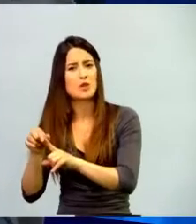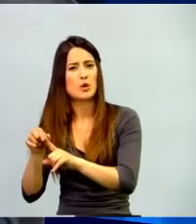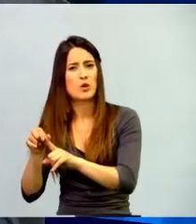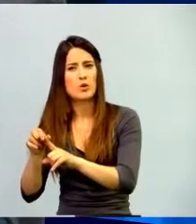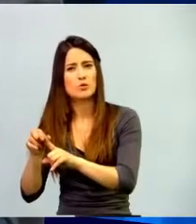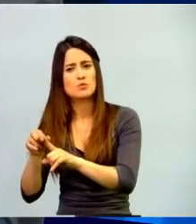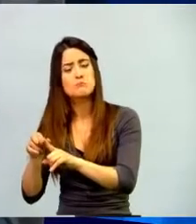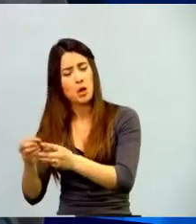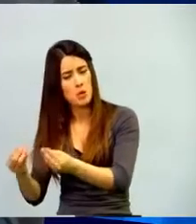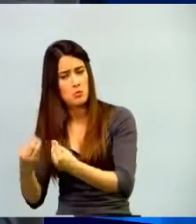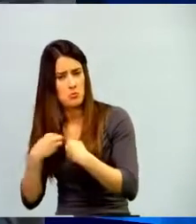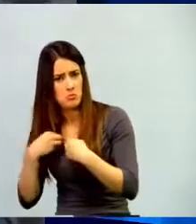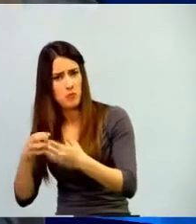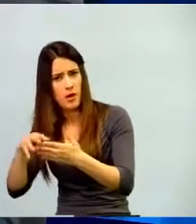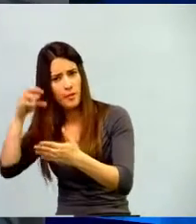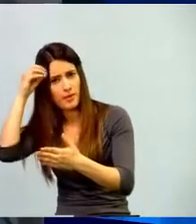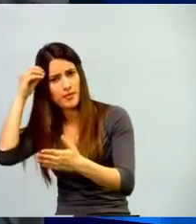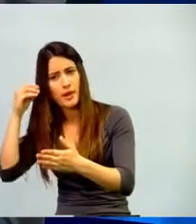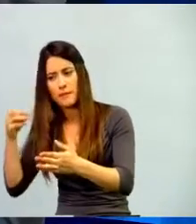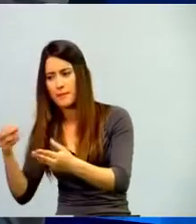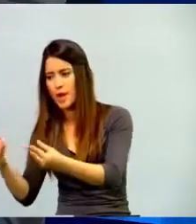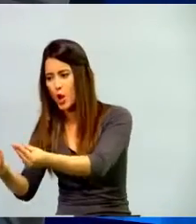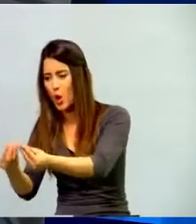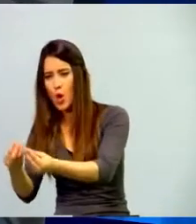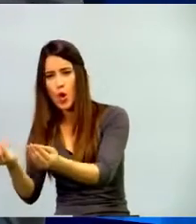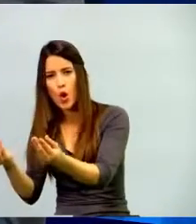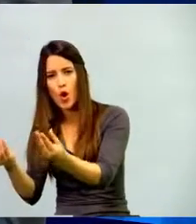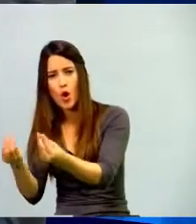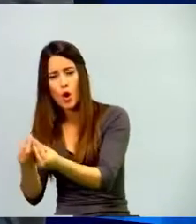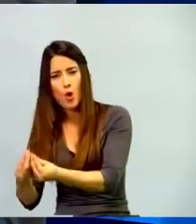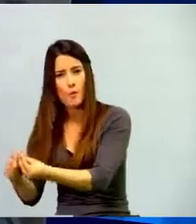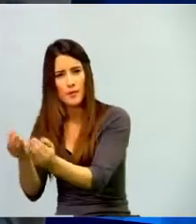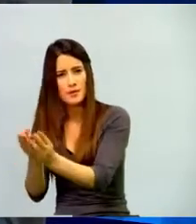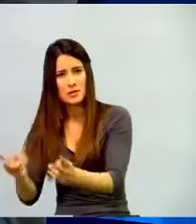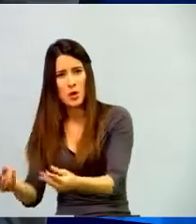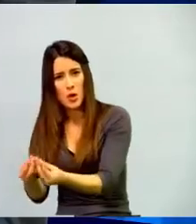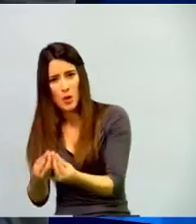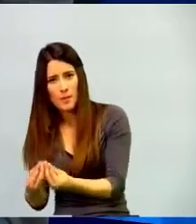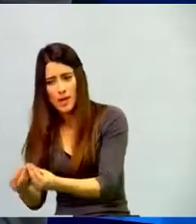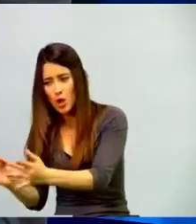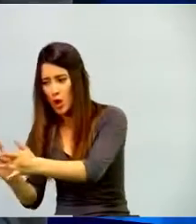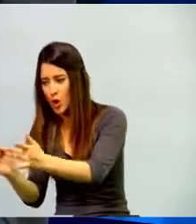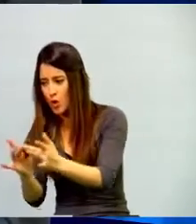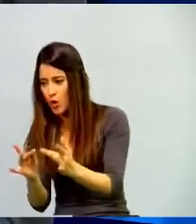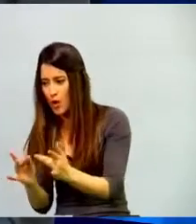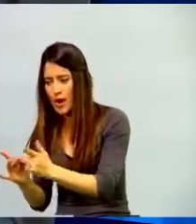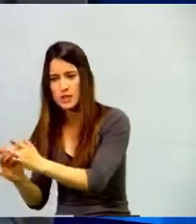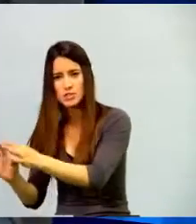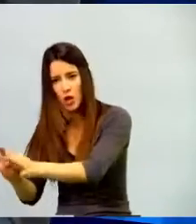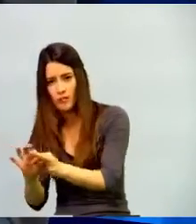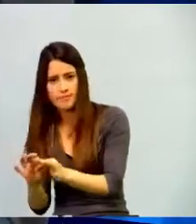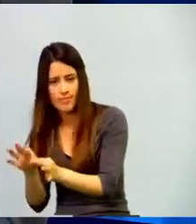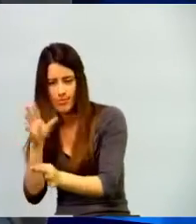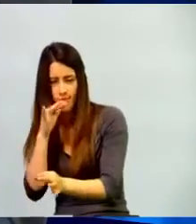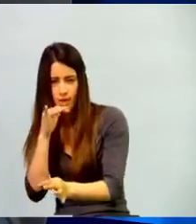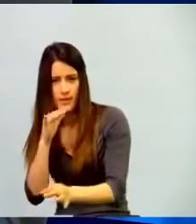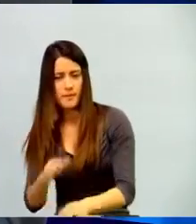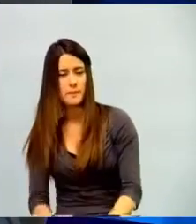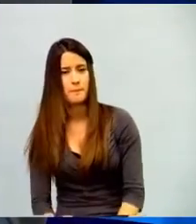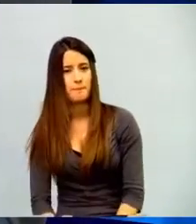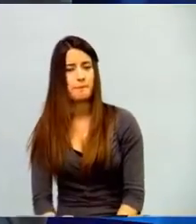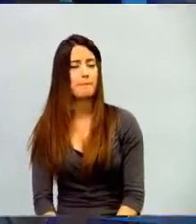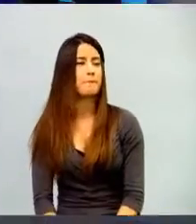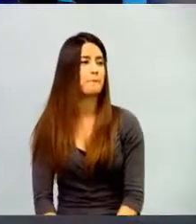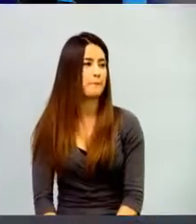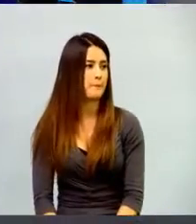aunque ellos no están conectados entre sí, no hay como una conexión directa entre cada uno de esos juegos. El proyecto